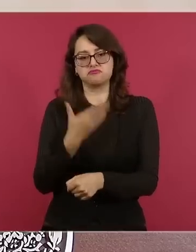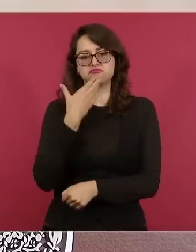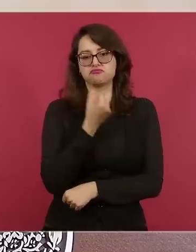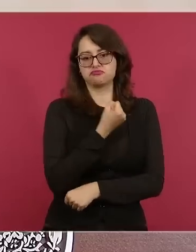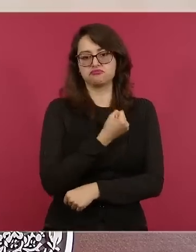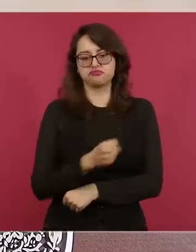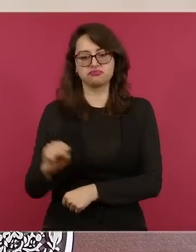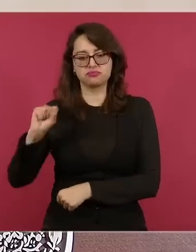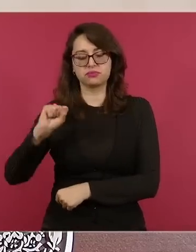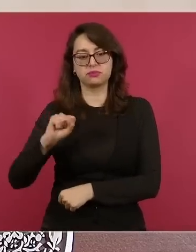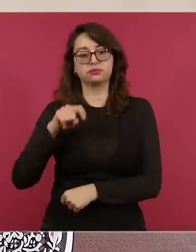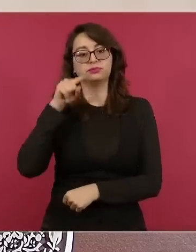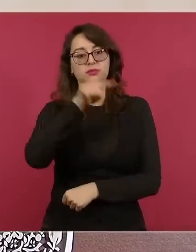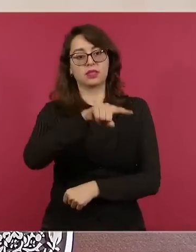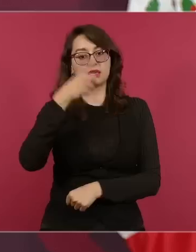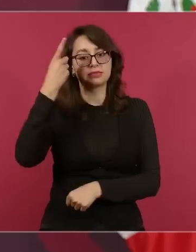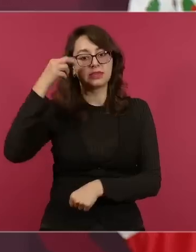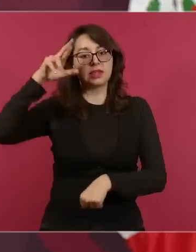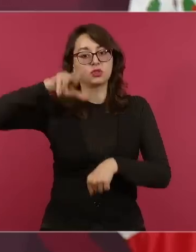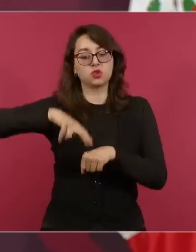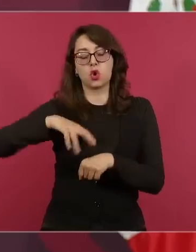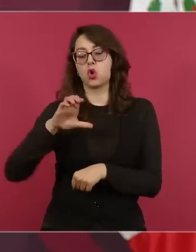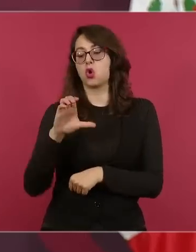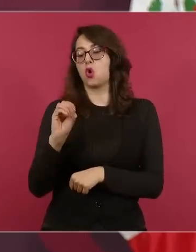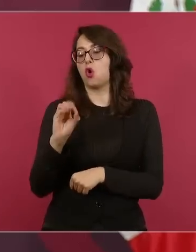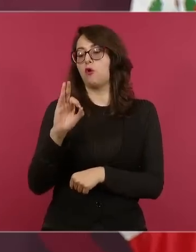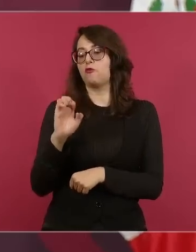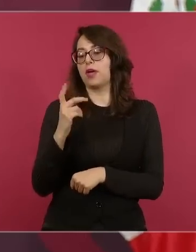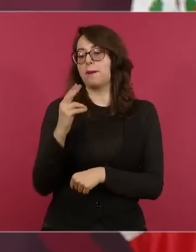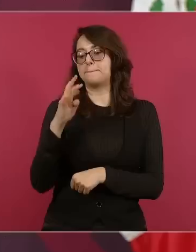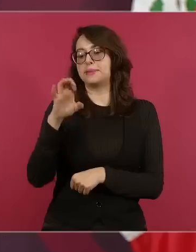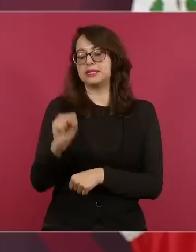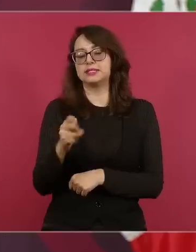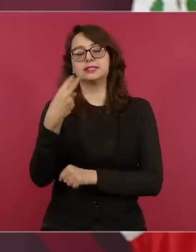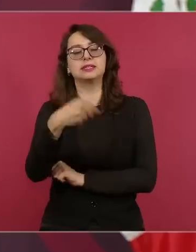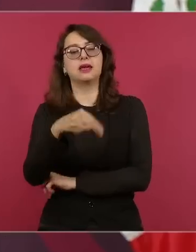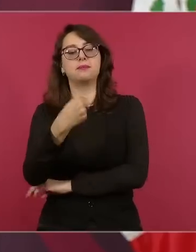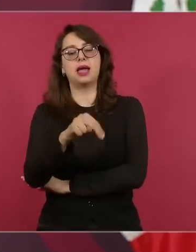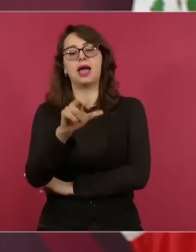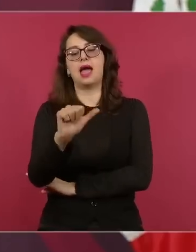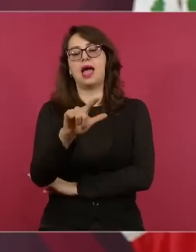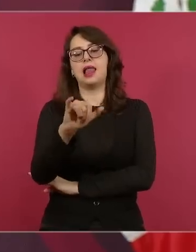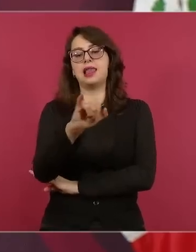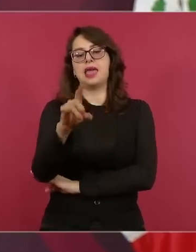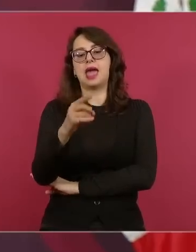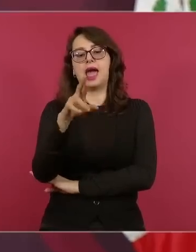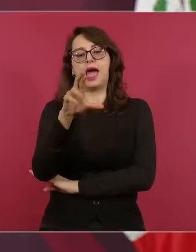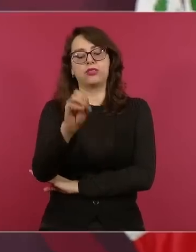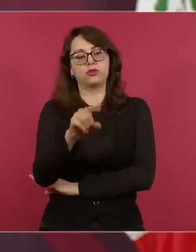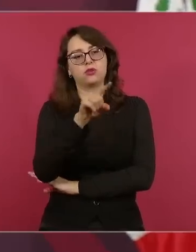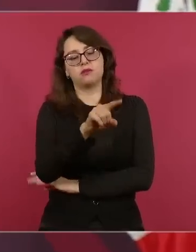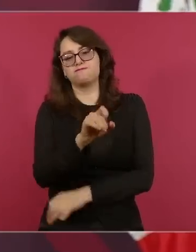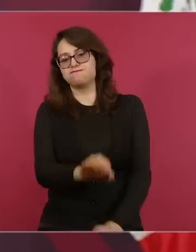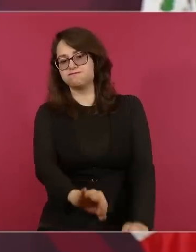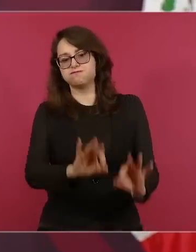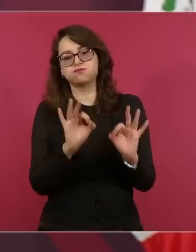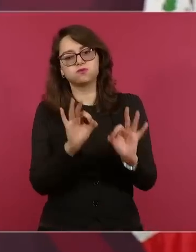Alejandro Sbarth es de primera, de primera, y todo su equipo.